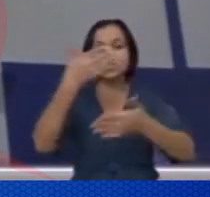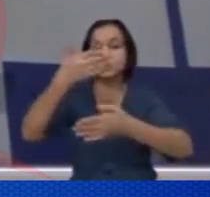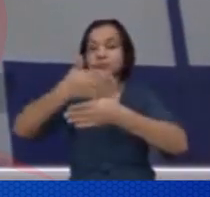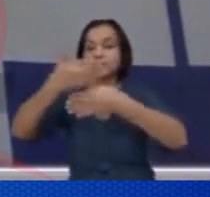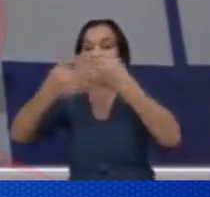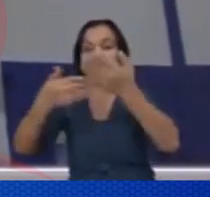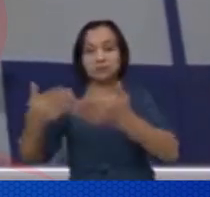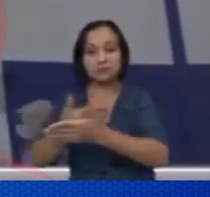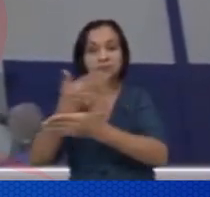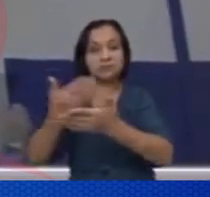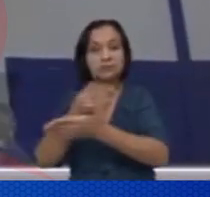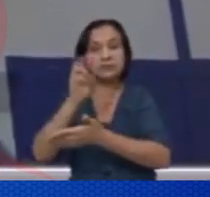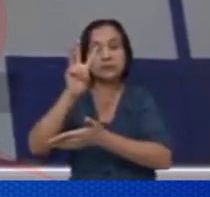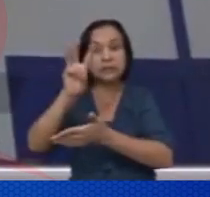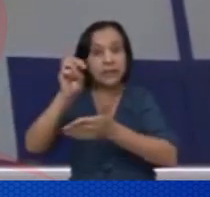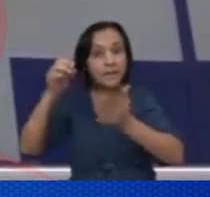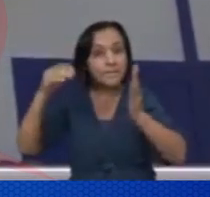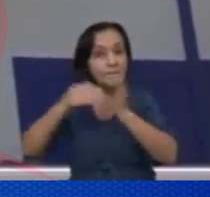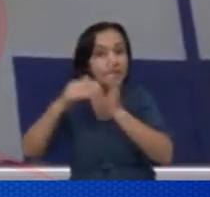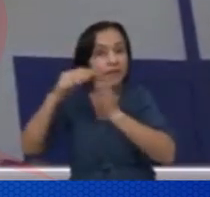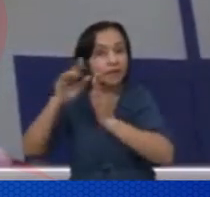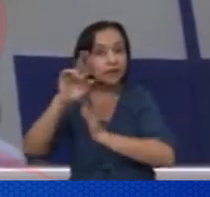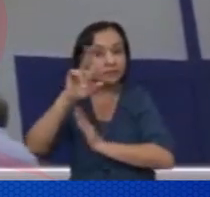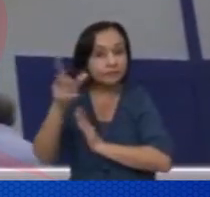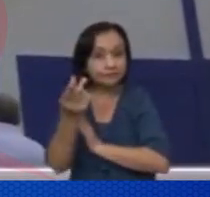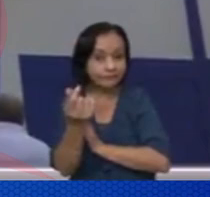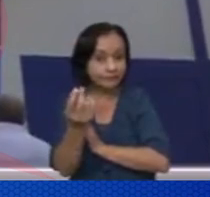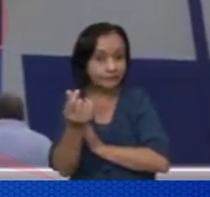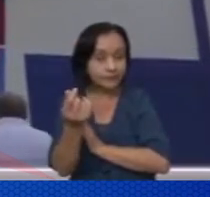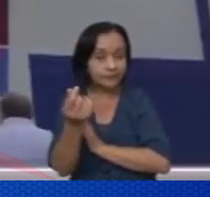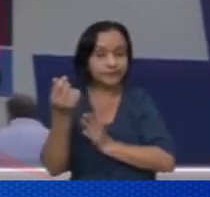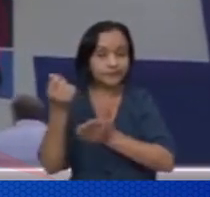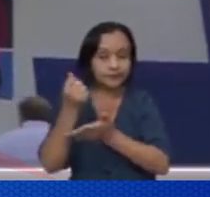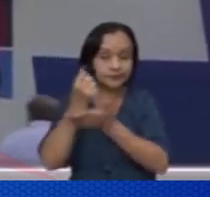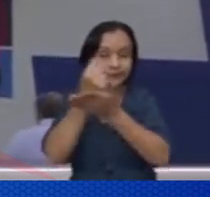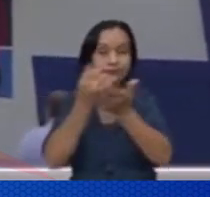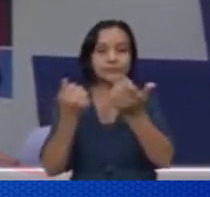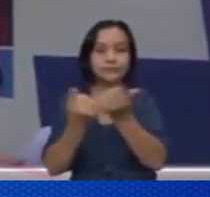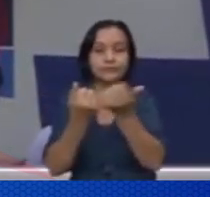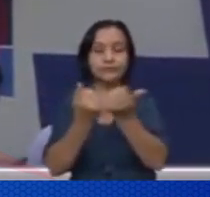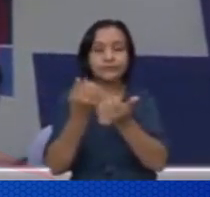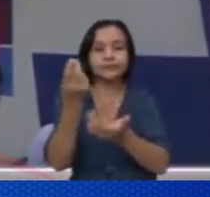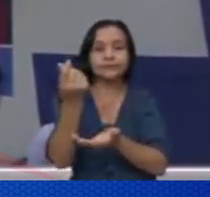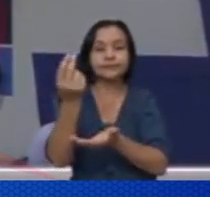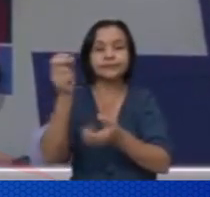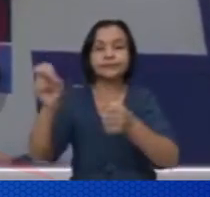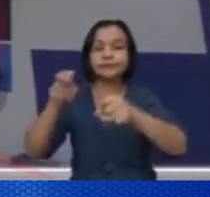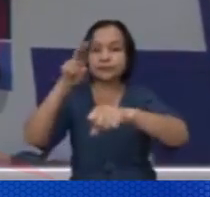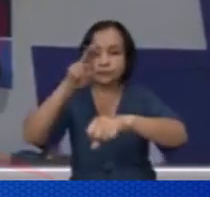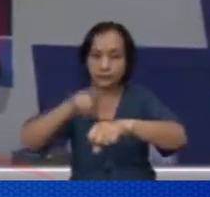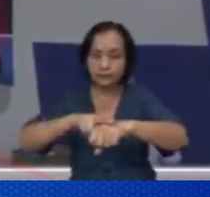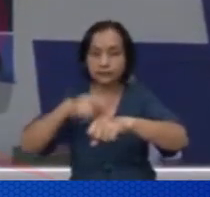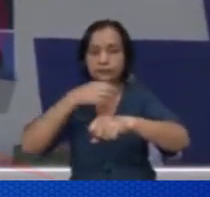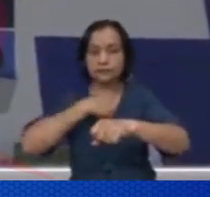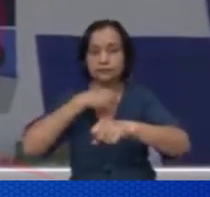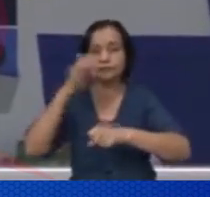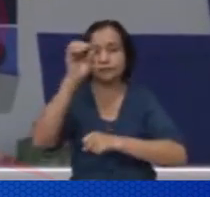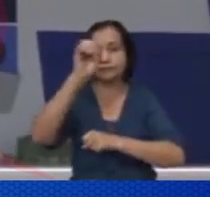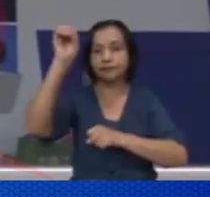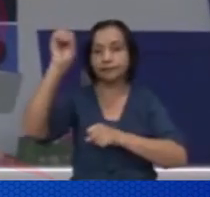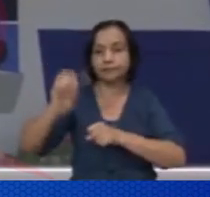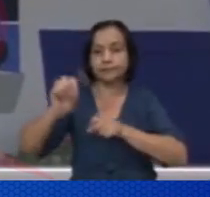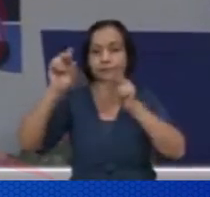mencionamos anteriormente. Hasta el momento, al cierre del mes de mayo, tenemos 111 centros escolares, de los